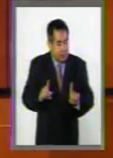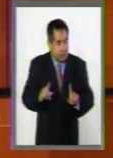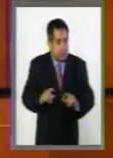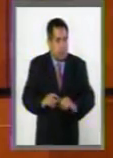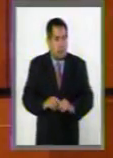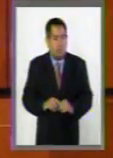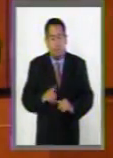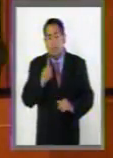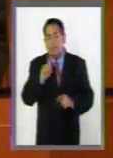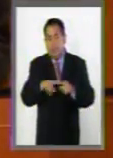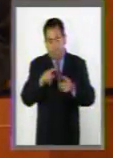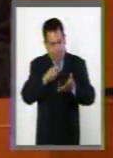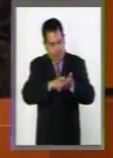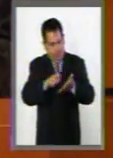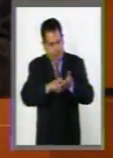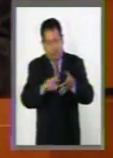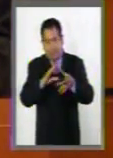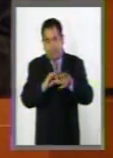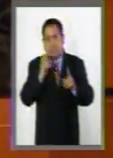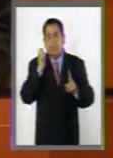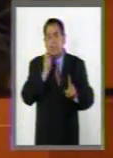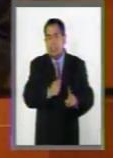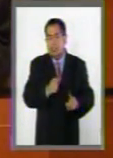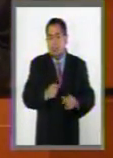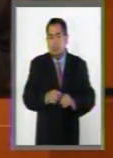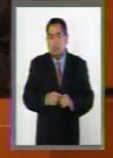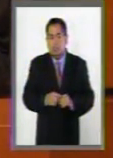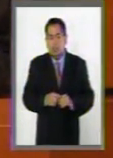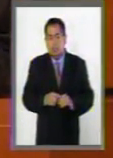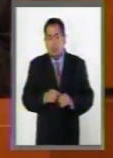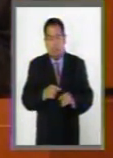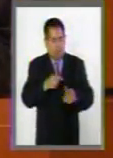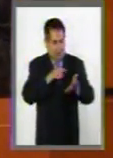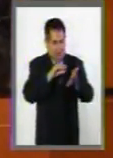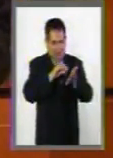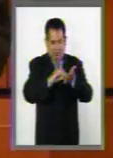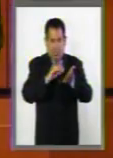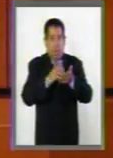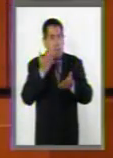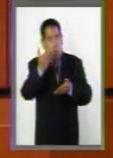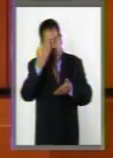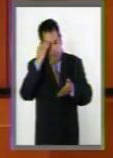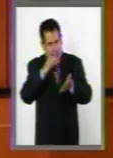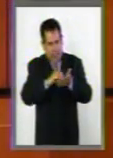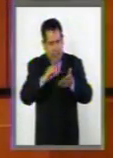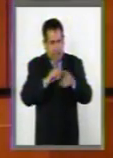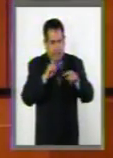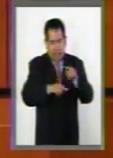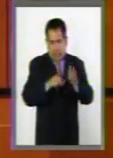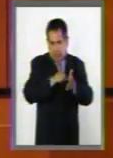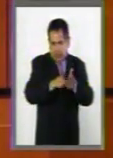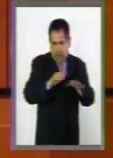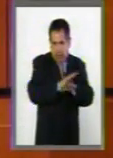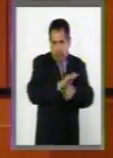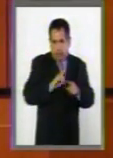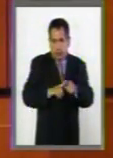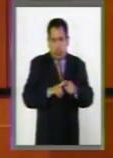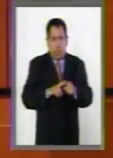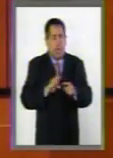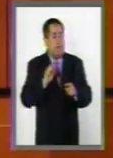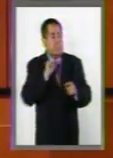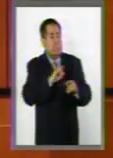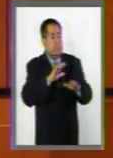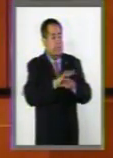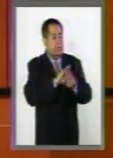De ahí que el planteamiento es suprimir la parte que dice, sin que provoque un